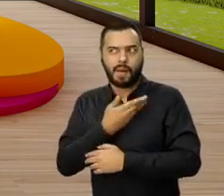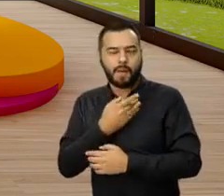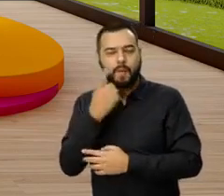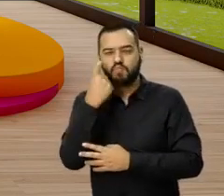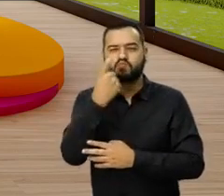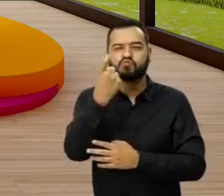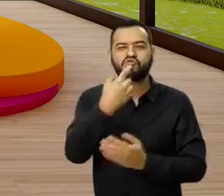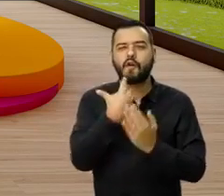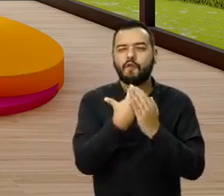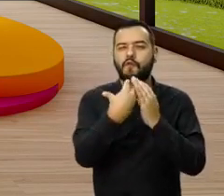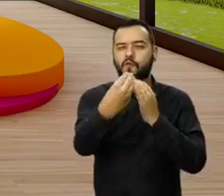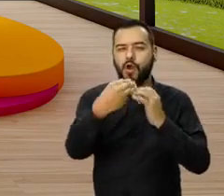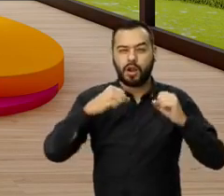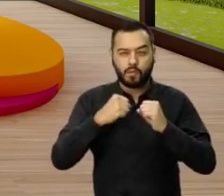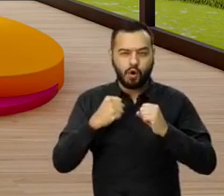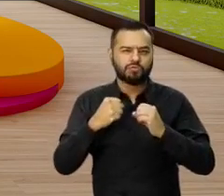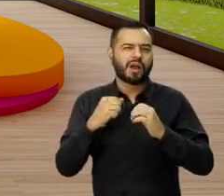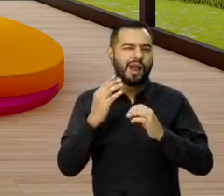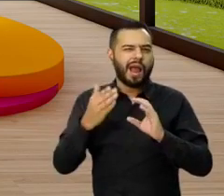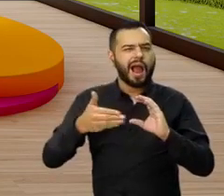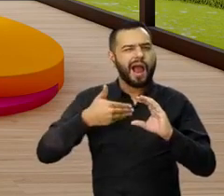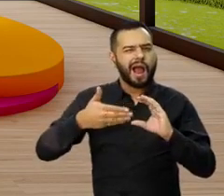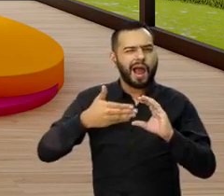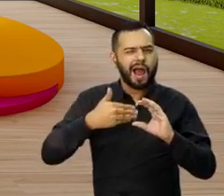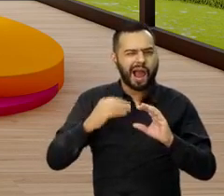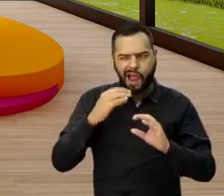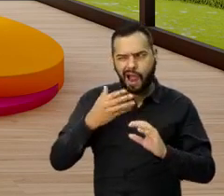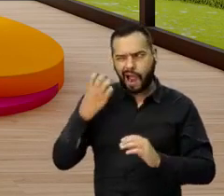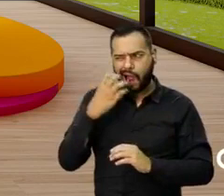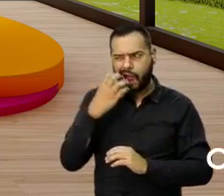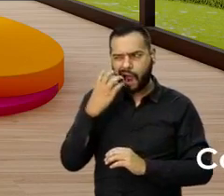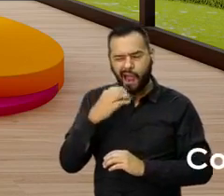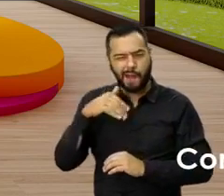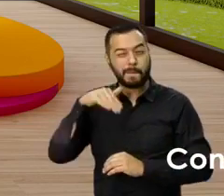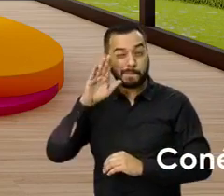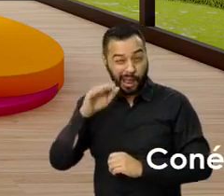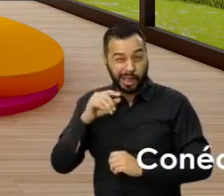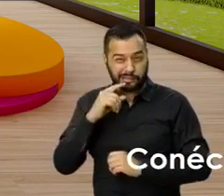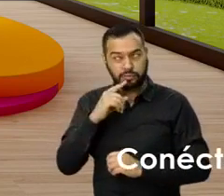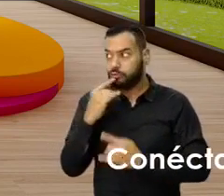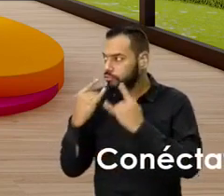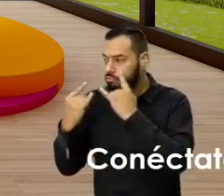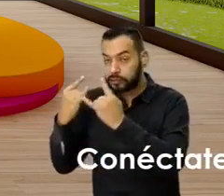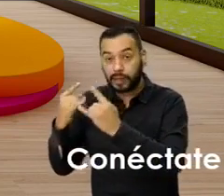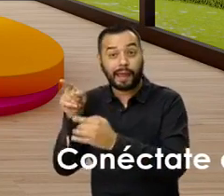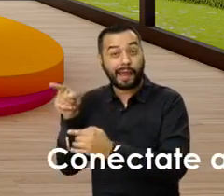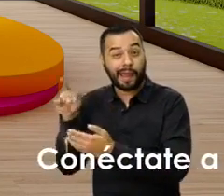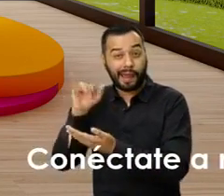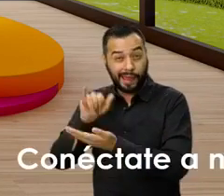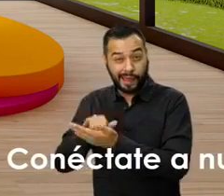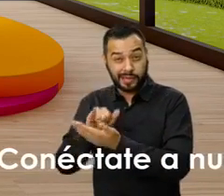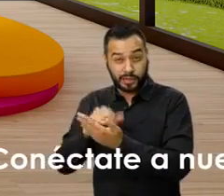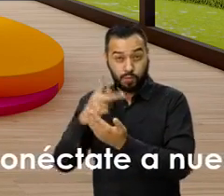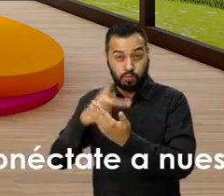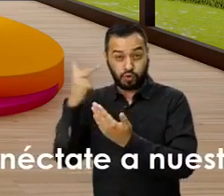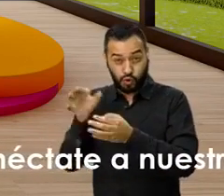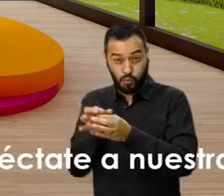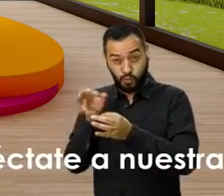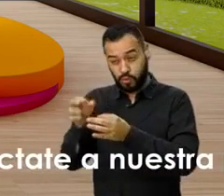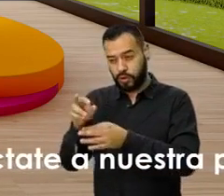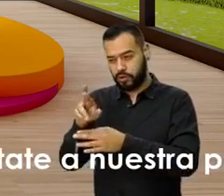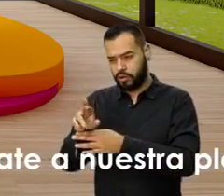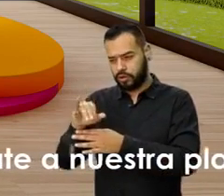ciudad, y así algo como un clima más cálido, así que me parece interesante. Te hago una pregunta, ¿este proyecto de Ricaurte,